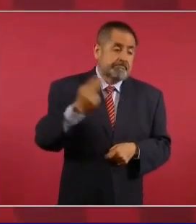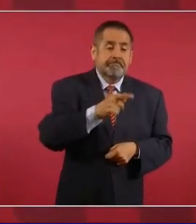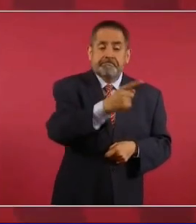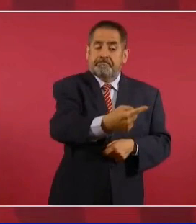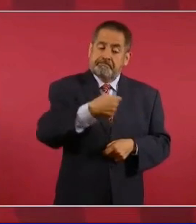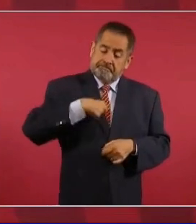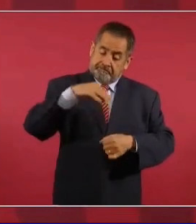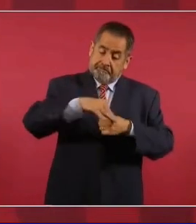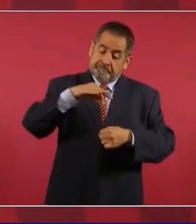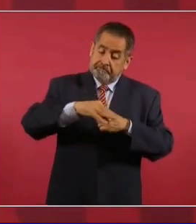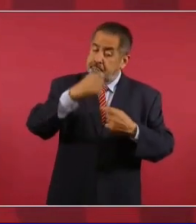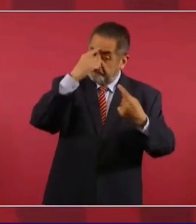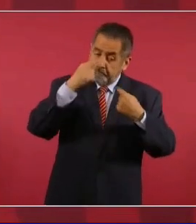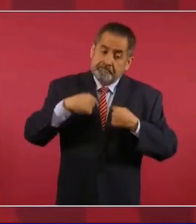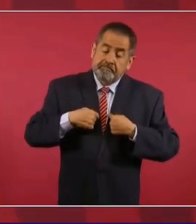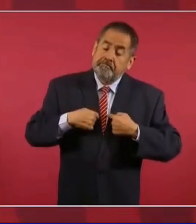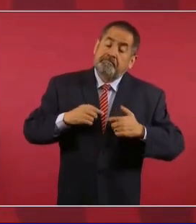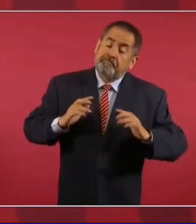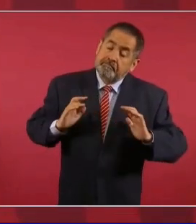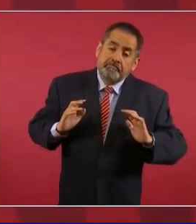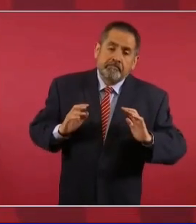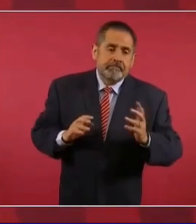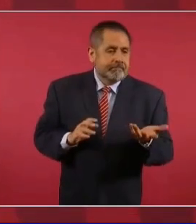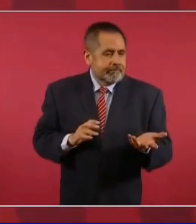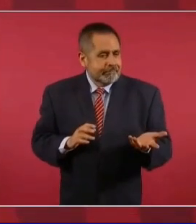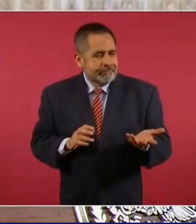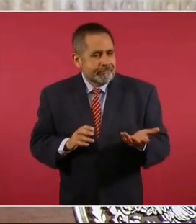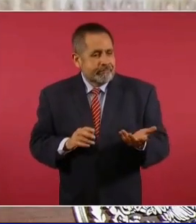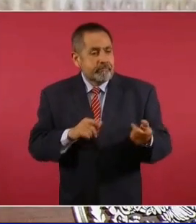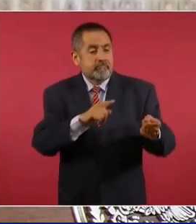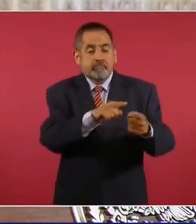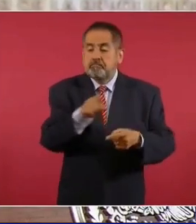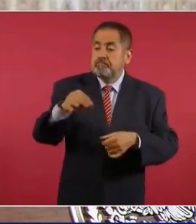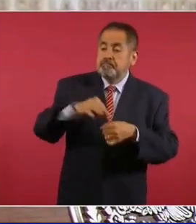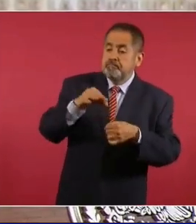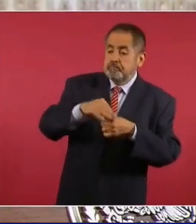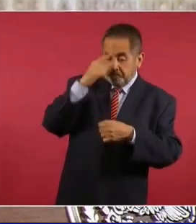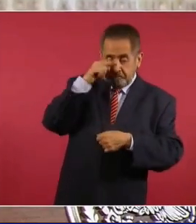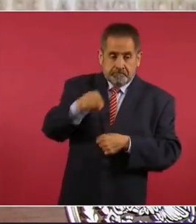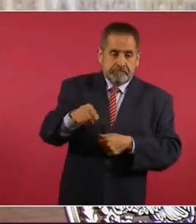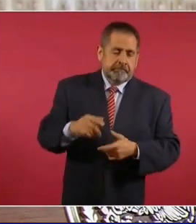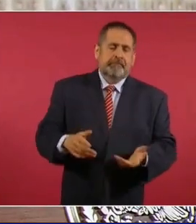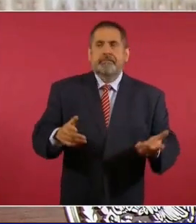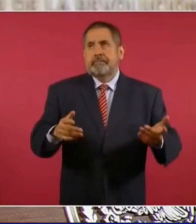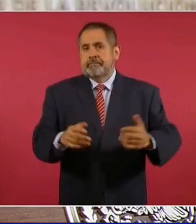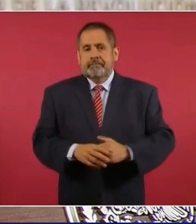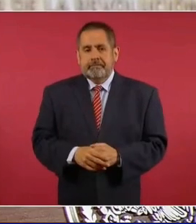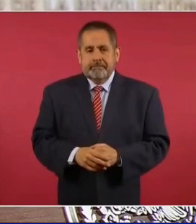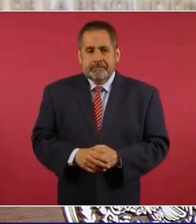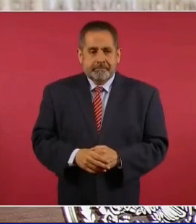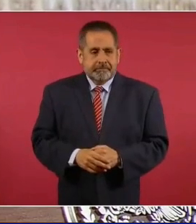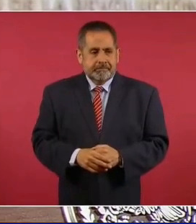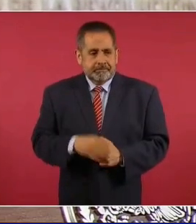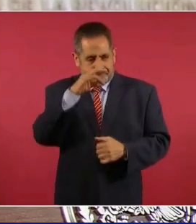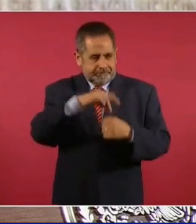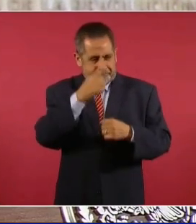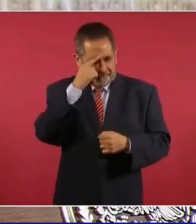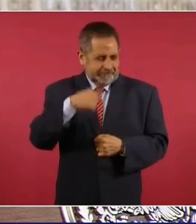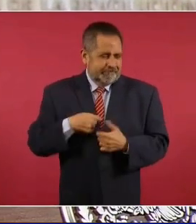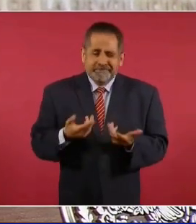por este partido, de este candidato.